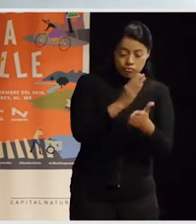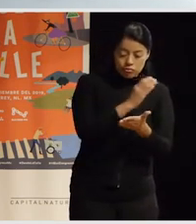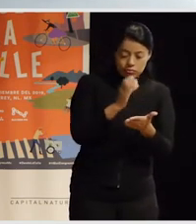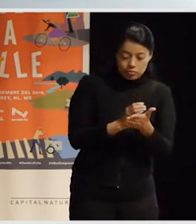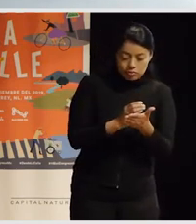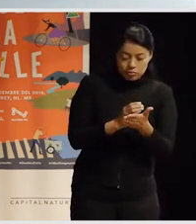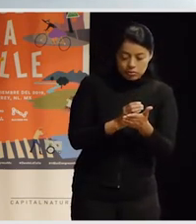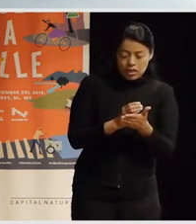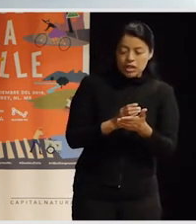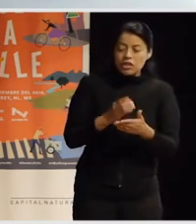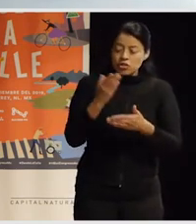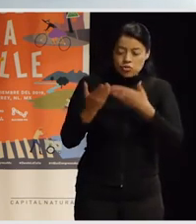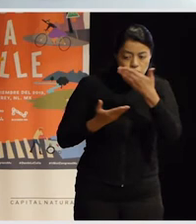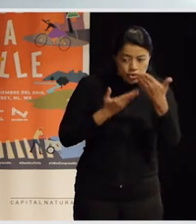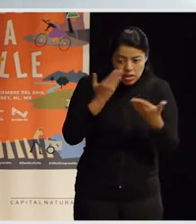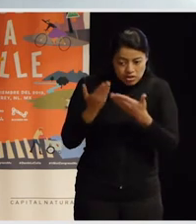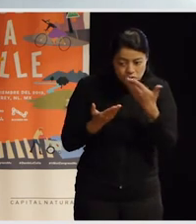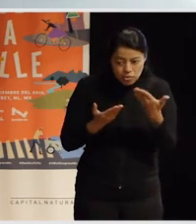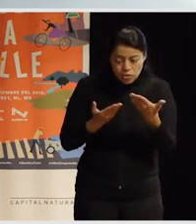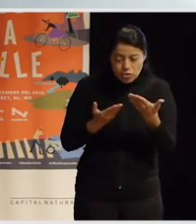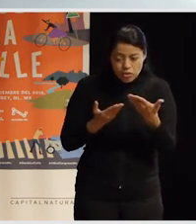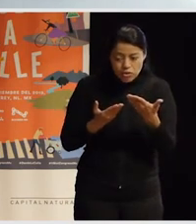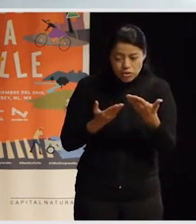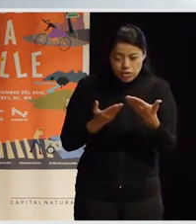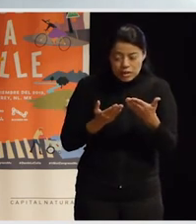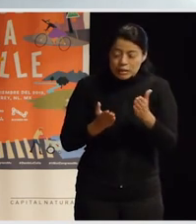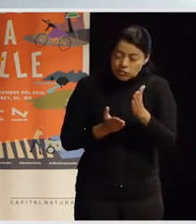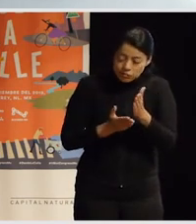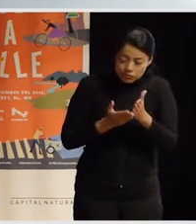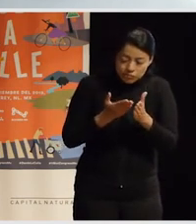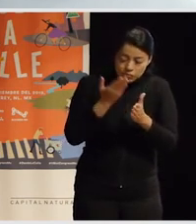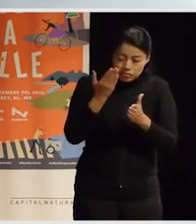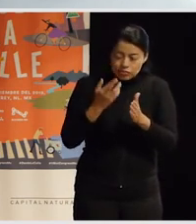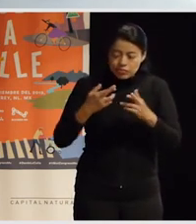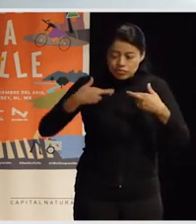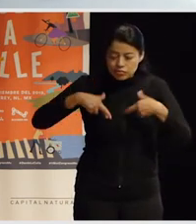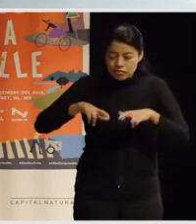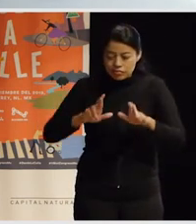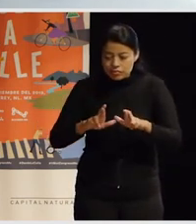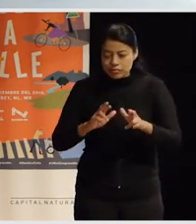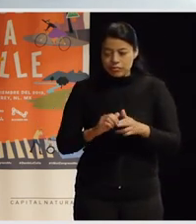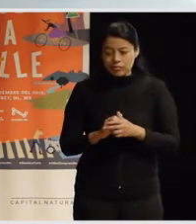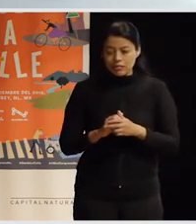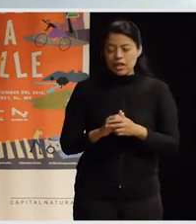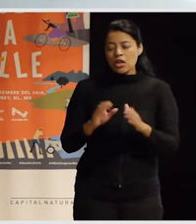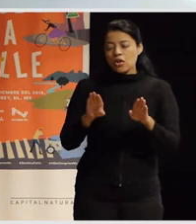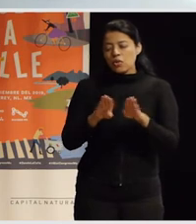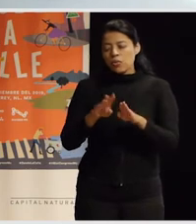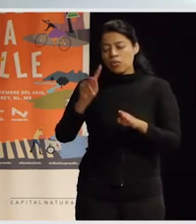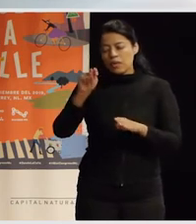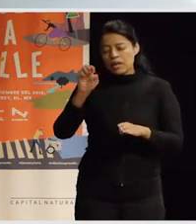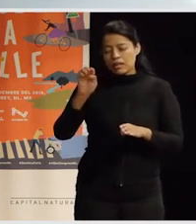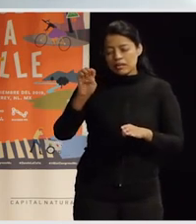es una disciplina que se ha construido o se ha representado como una cuestión eminentemente técnica que no